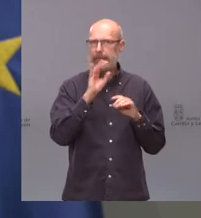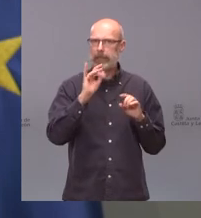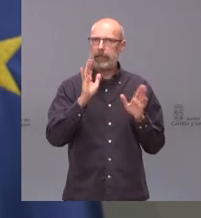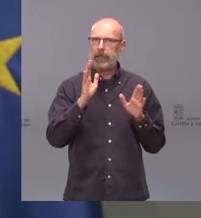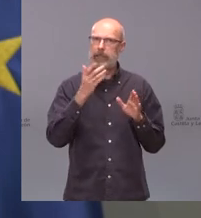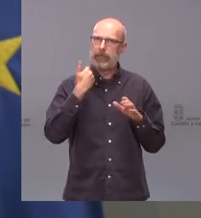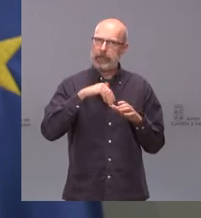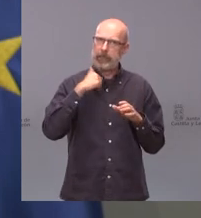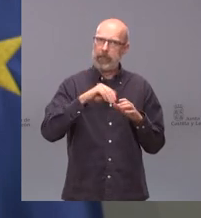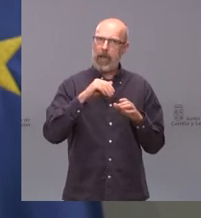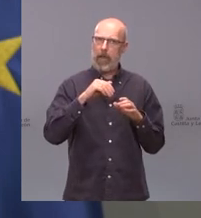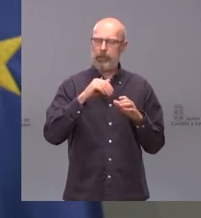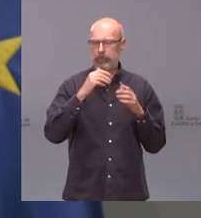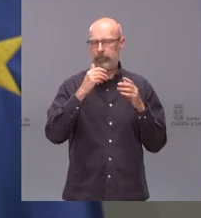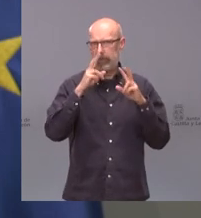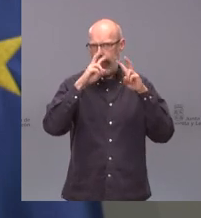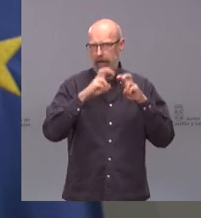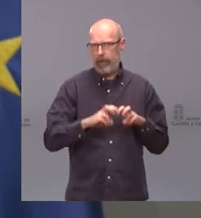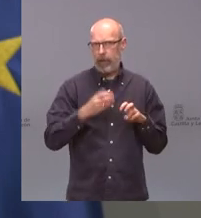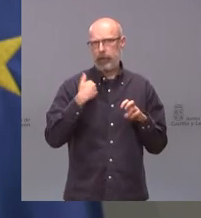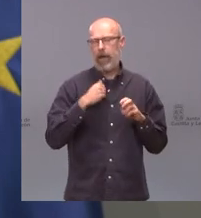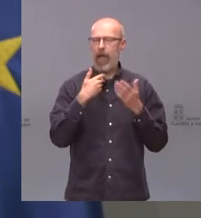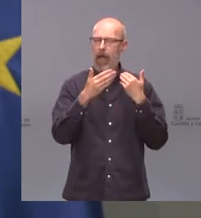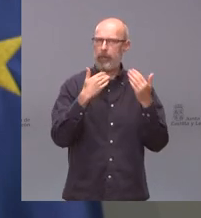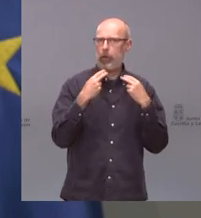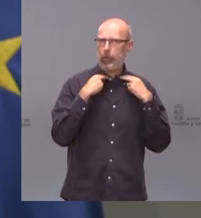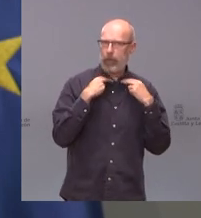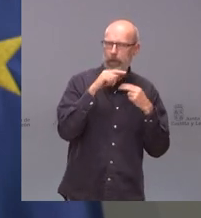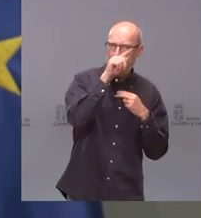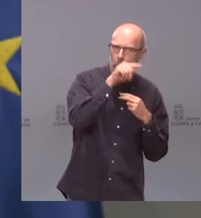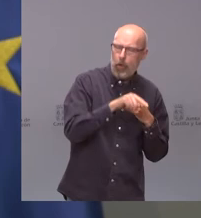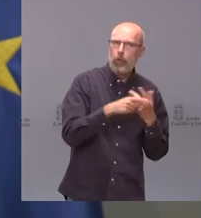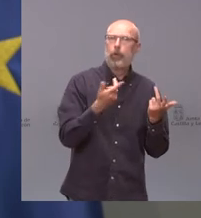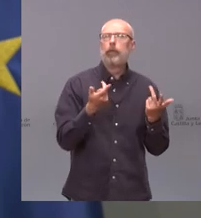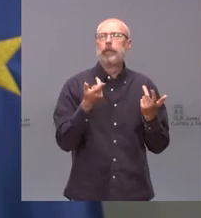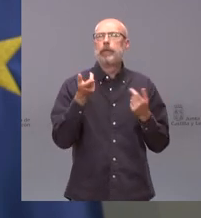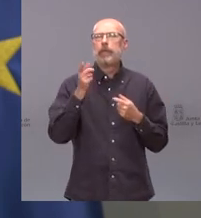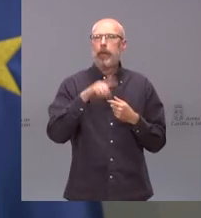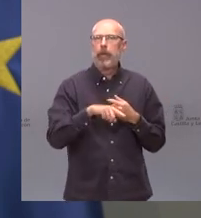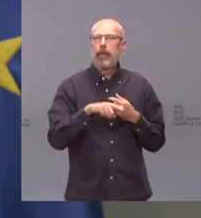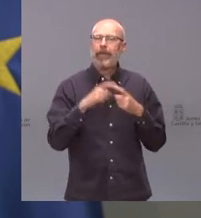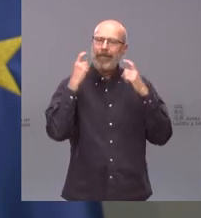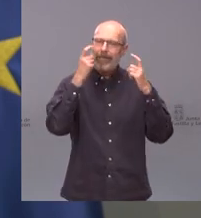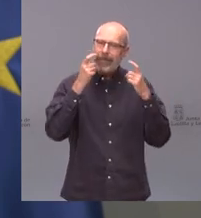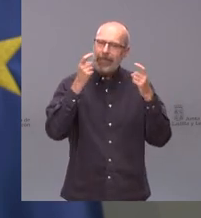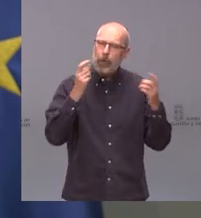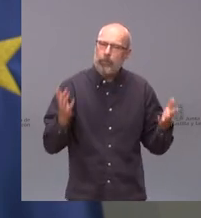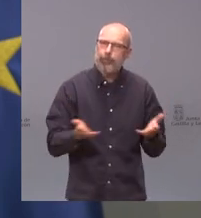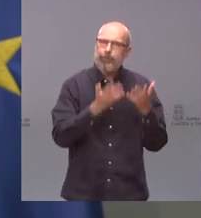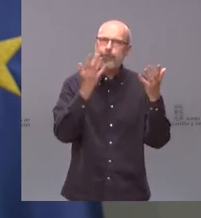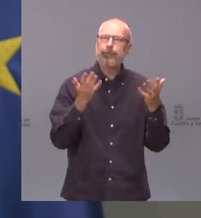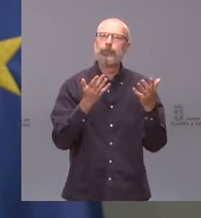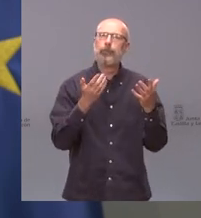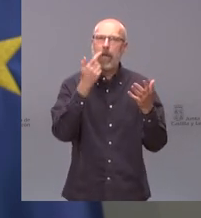en Zamora ya en varias ocasiones colaborando con la diputación también intentando impulsar de manera definitiva el